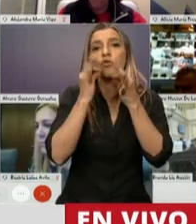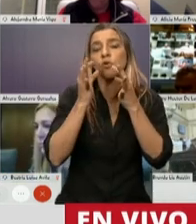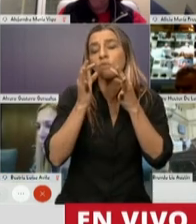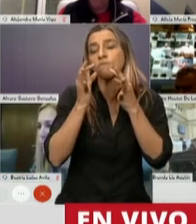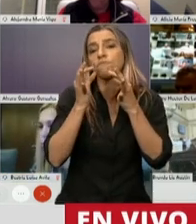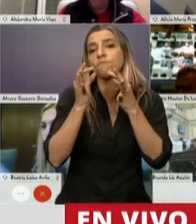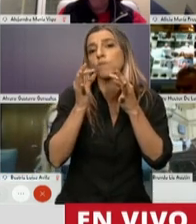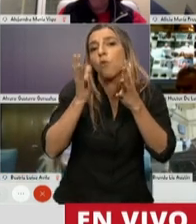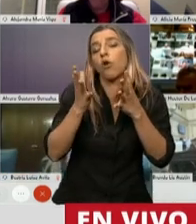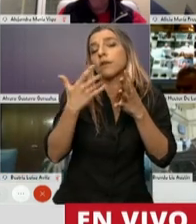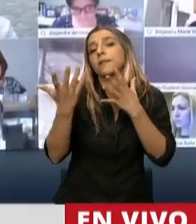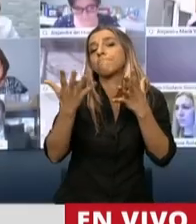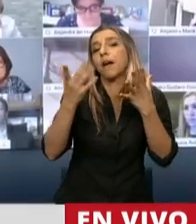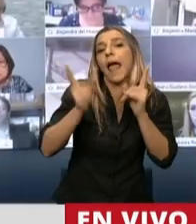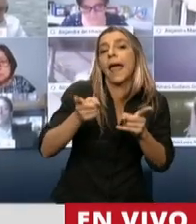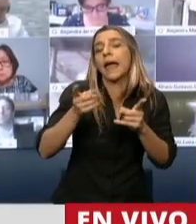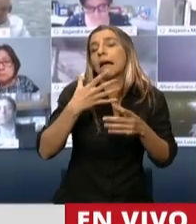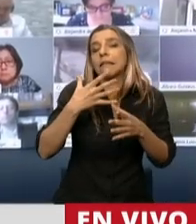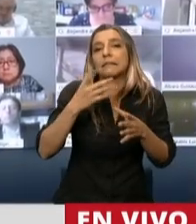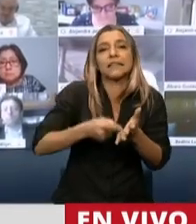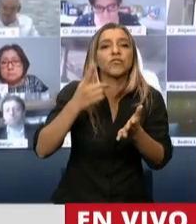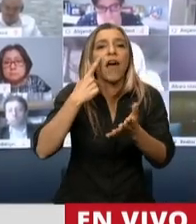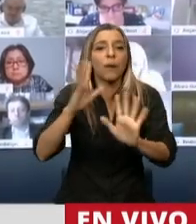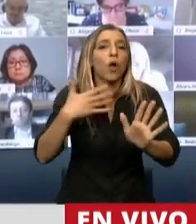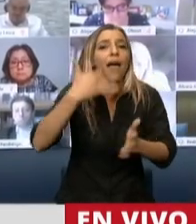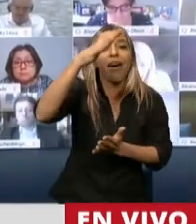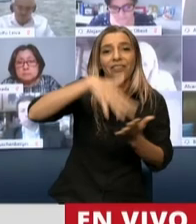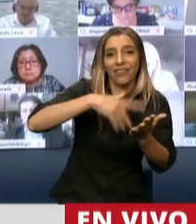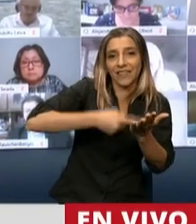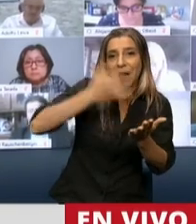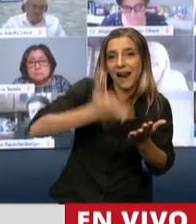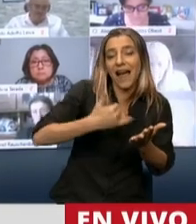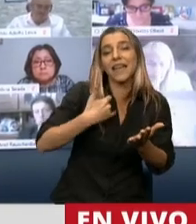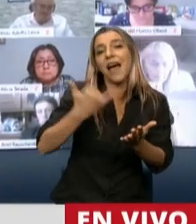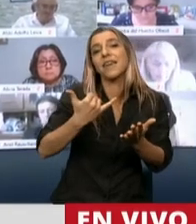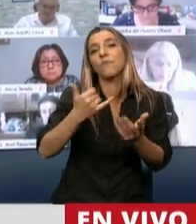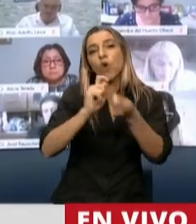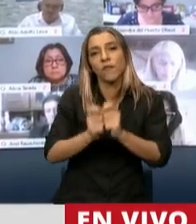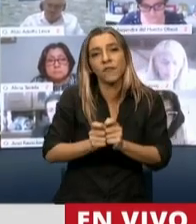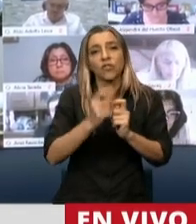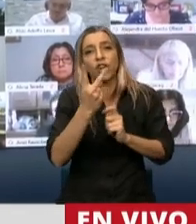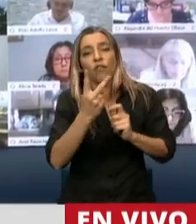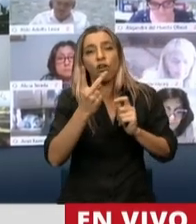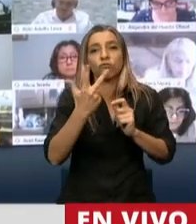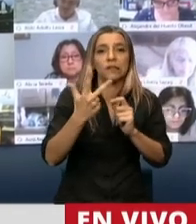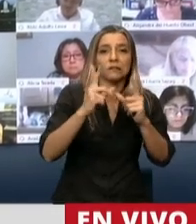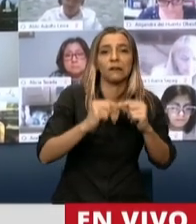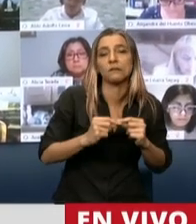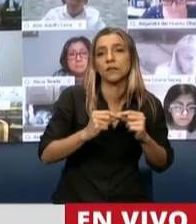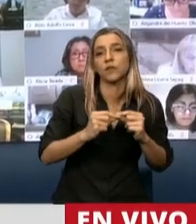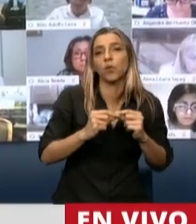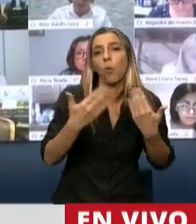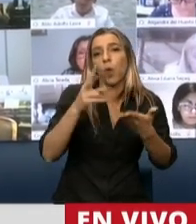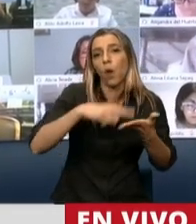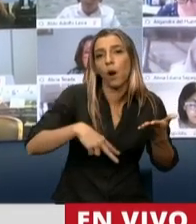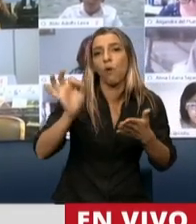modificaciones en el tema del dictamen presidente yo no sé si quiere que usted que yo las lea de dos artículos o tres artículos prefiere que abramos el debate y